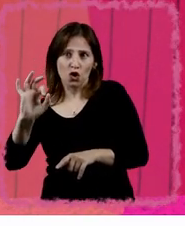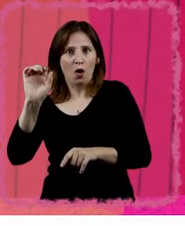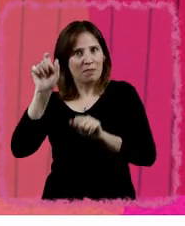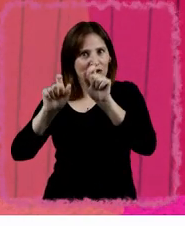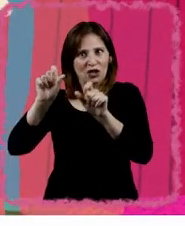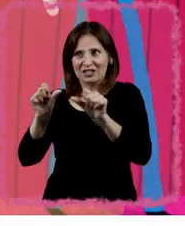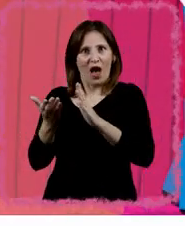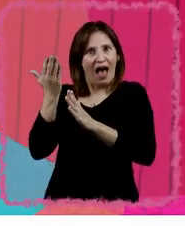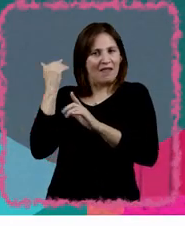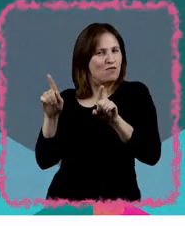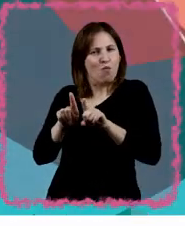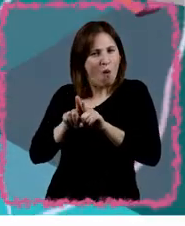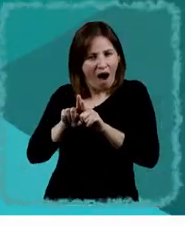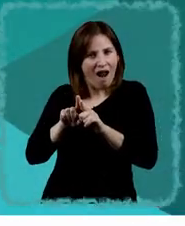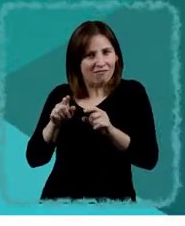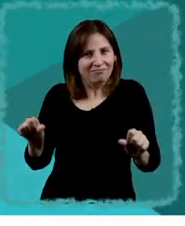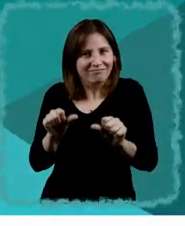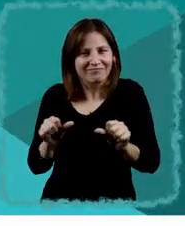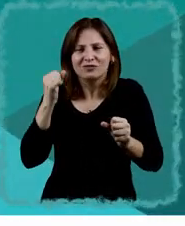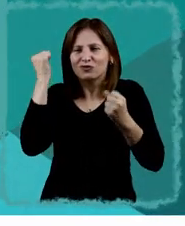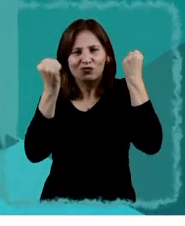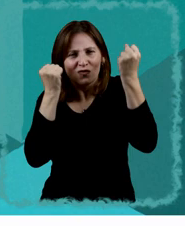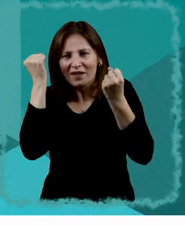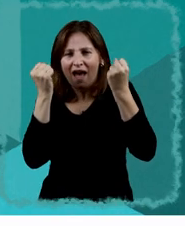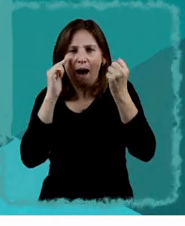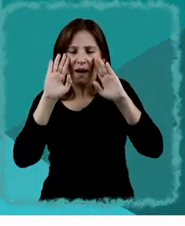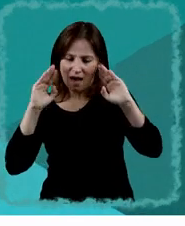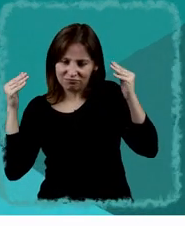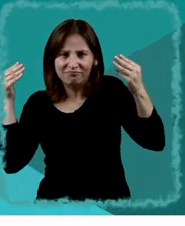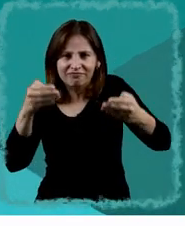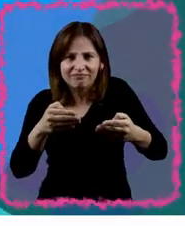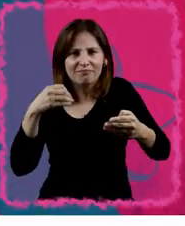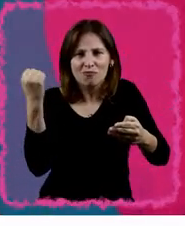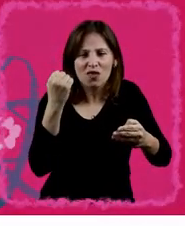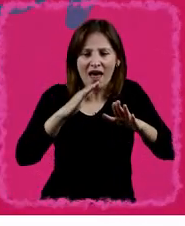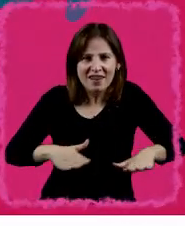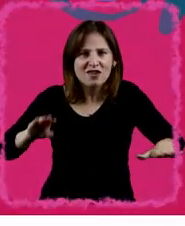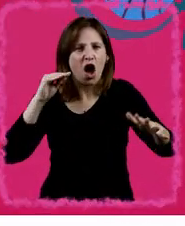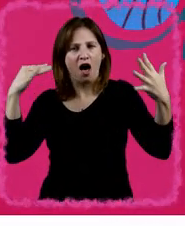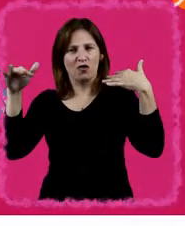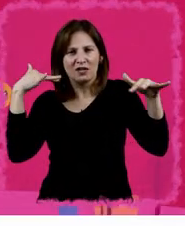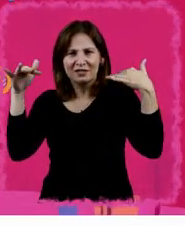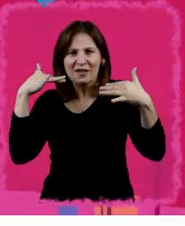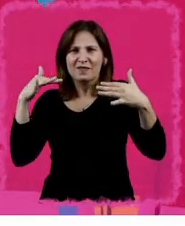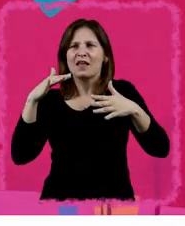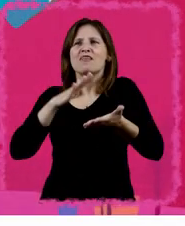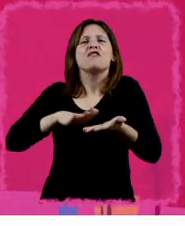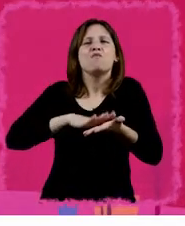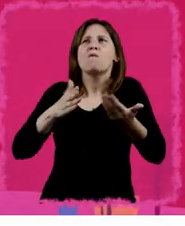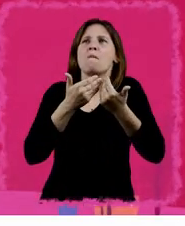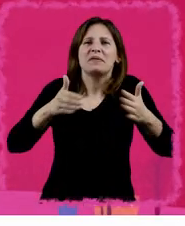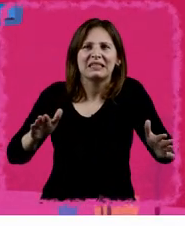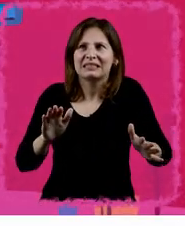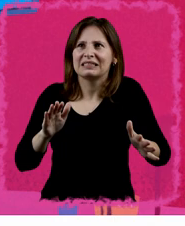Sonimos en grande y pongamos en el centro a nuestros niños y adolescentes. Sin fantasías refundacionales.